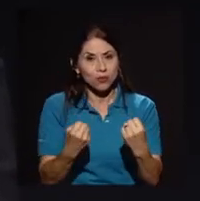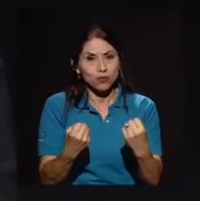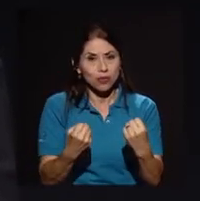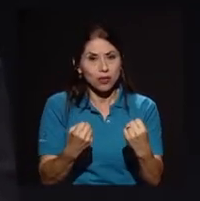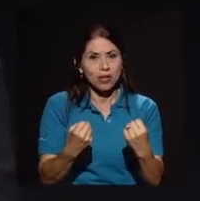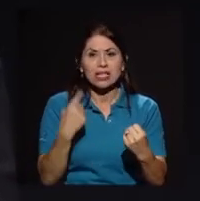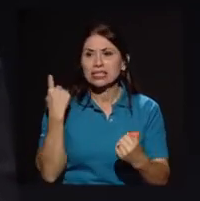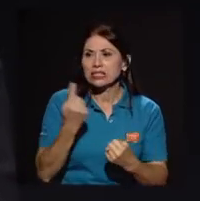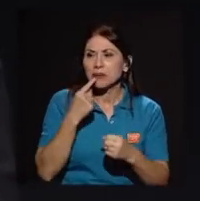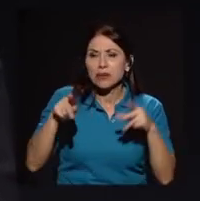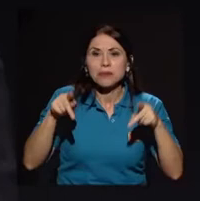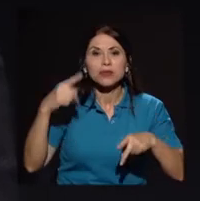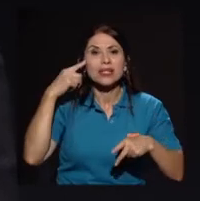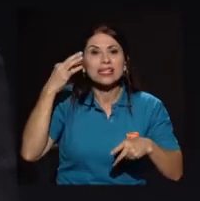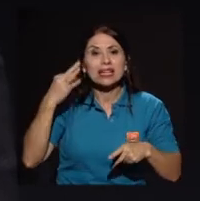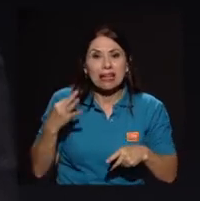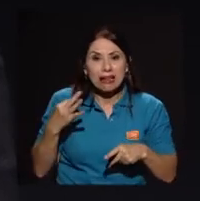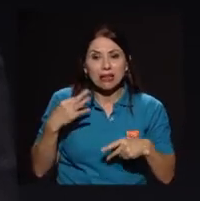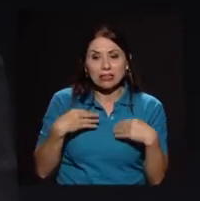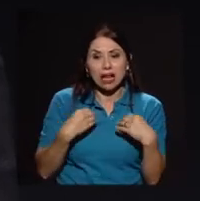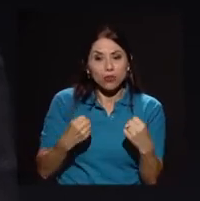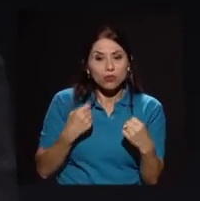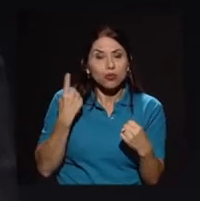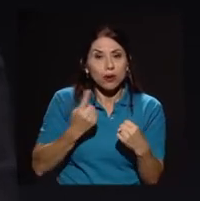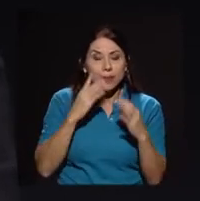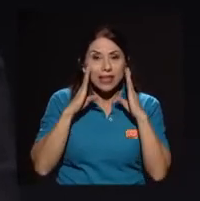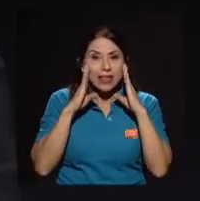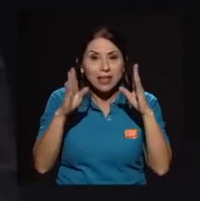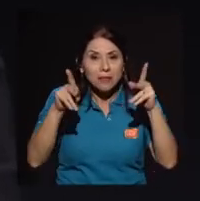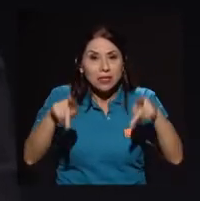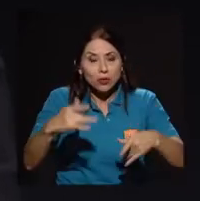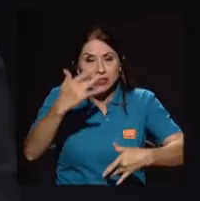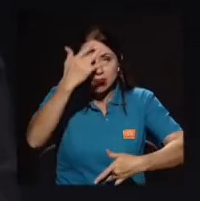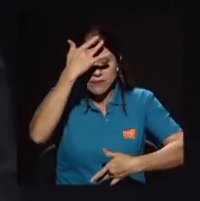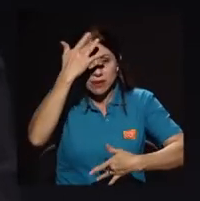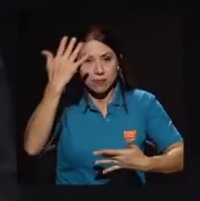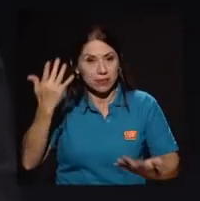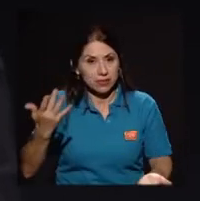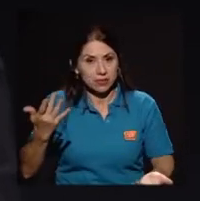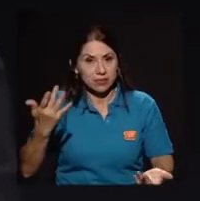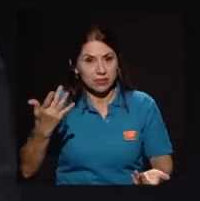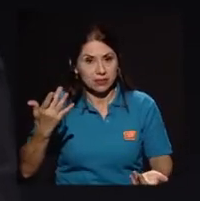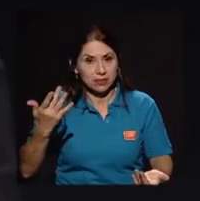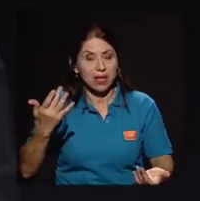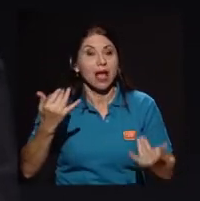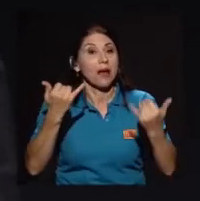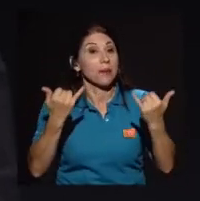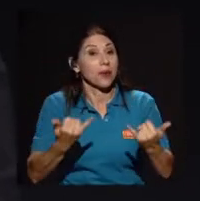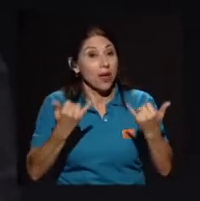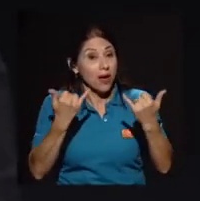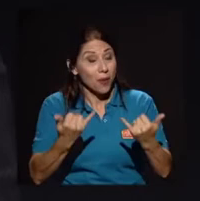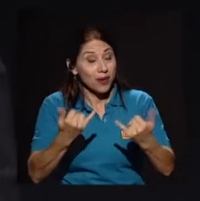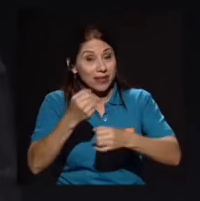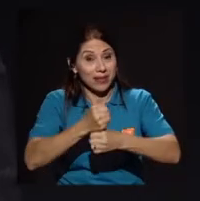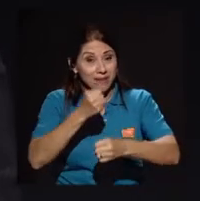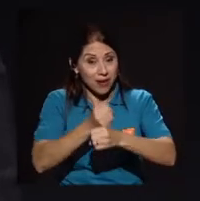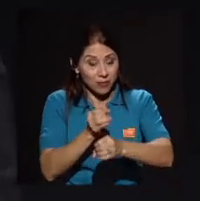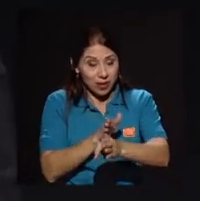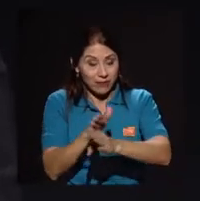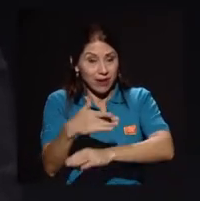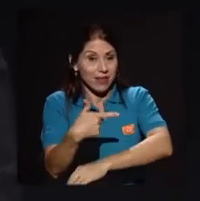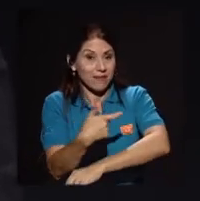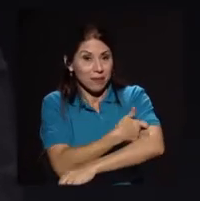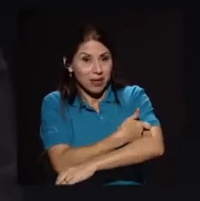las personas que se enferman, ¿verdad? Y que la enfermería ha trascendido a mirar la salud desde otro